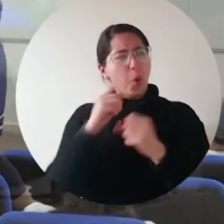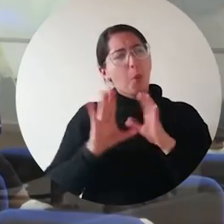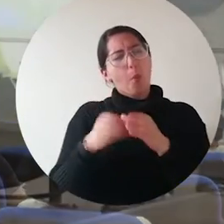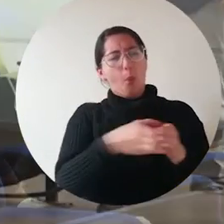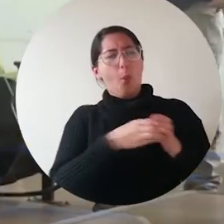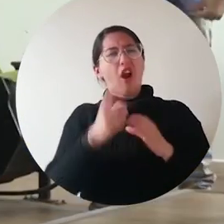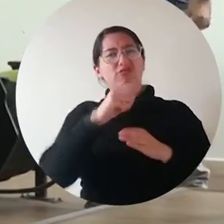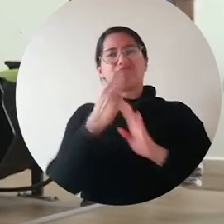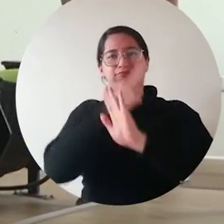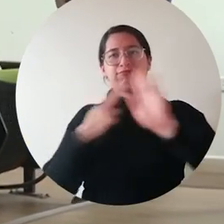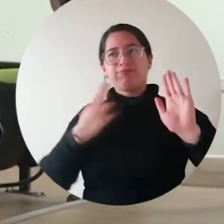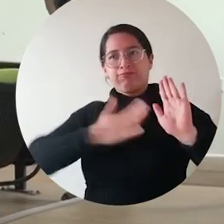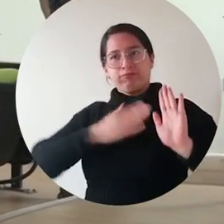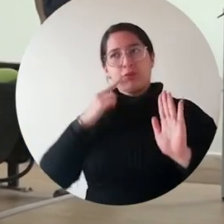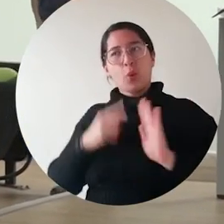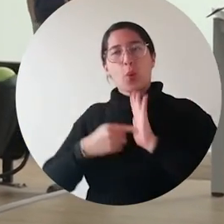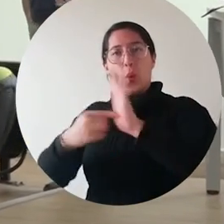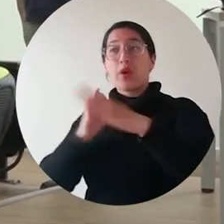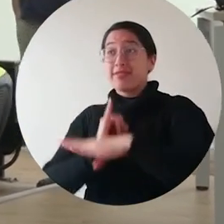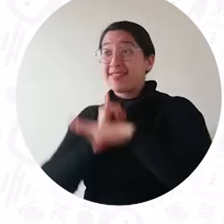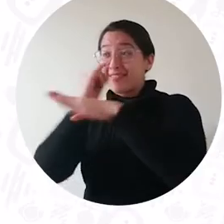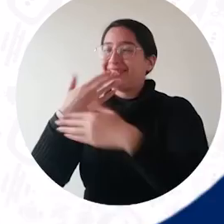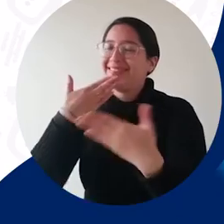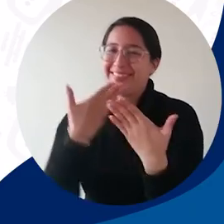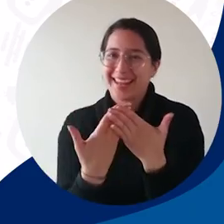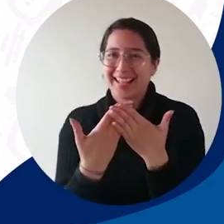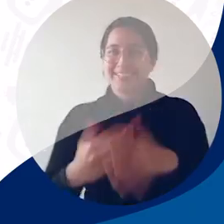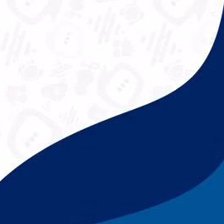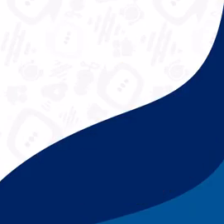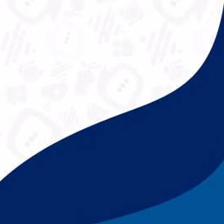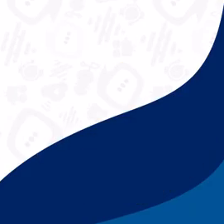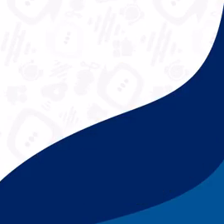comprometido con la institución a quienes quiero dar las gracias.